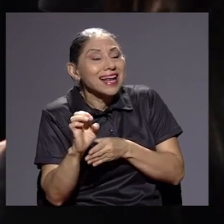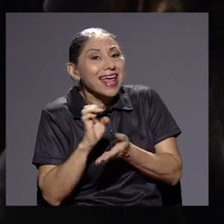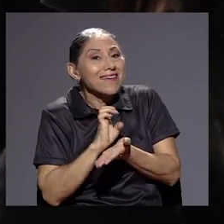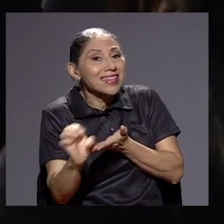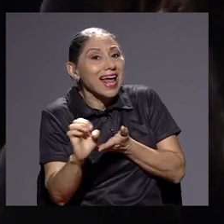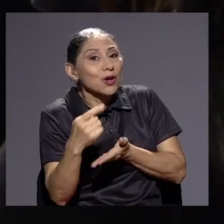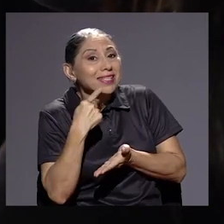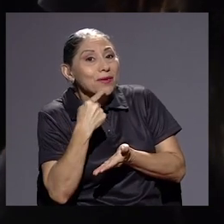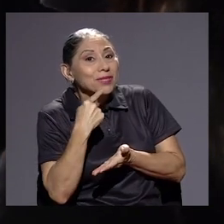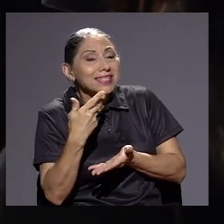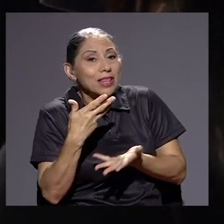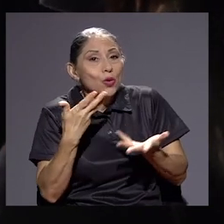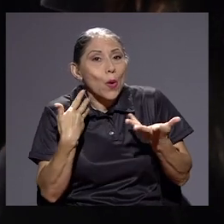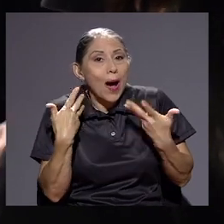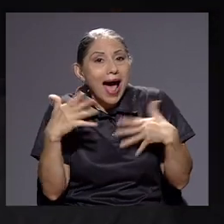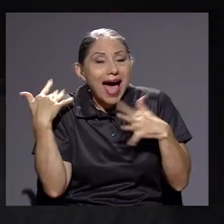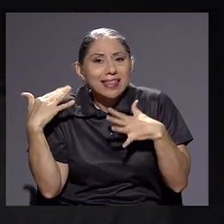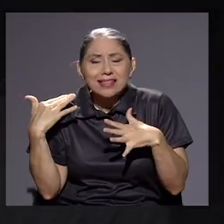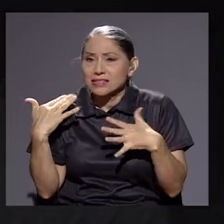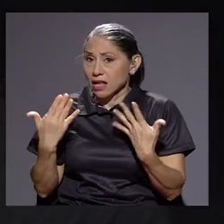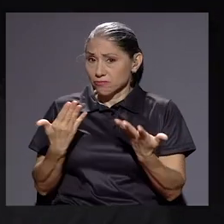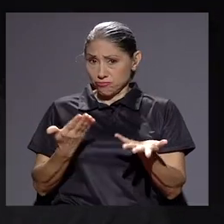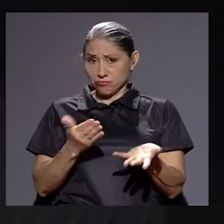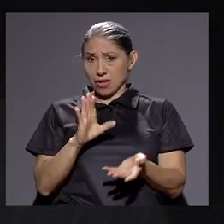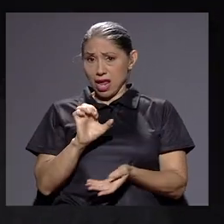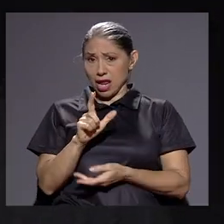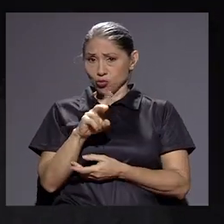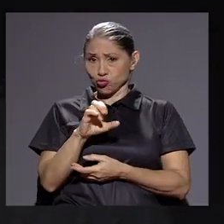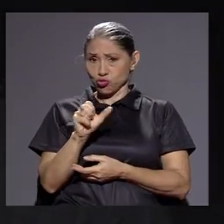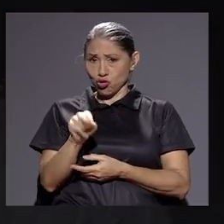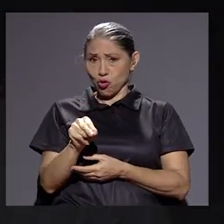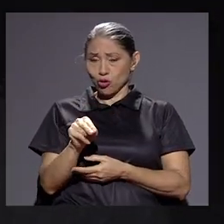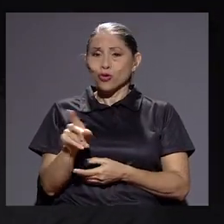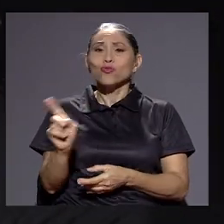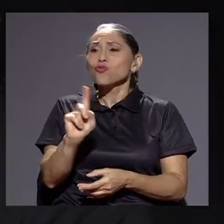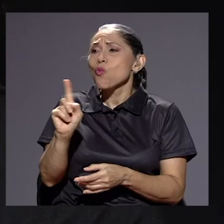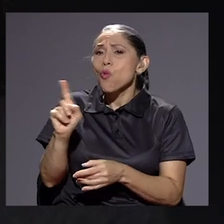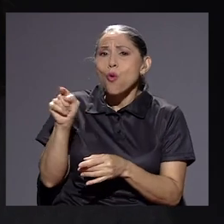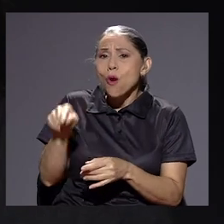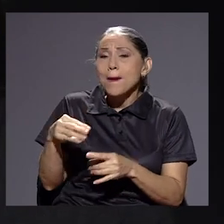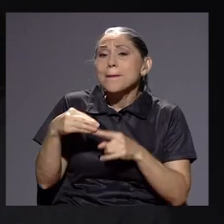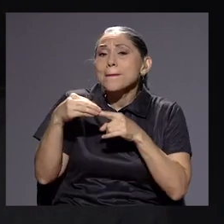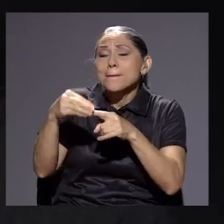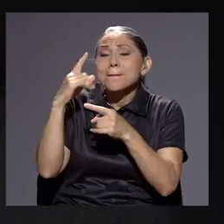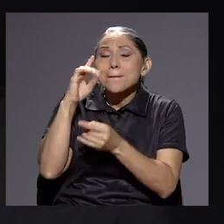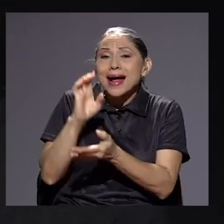No. Vea usted qué curioso. Principalmente es para evitar que funcionarios